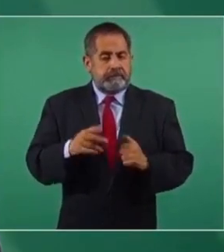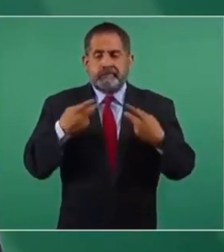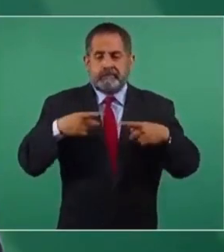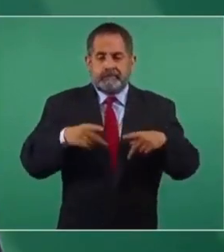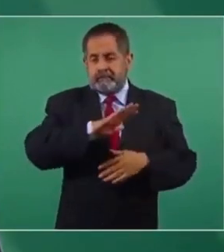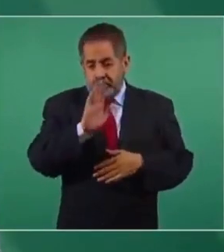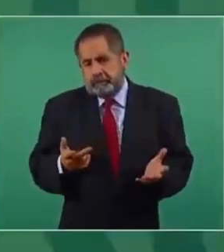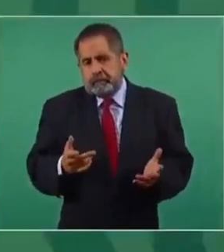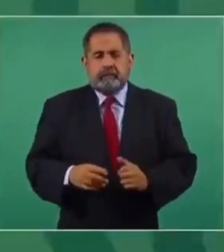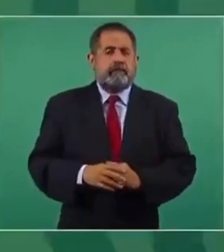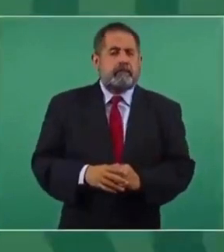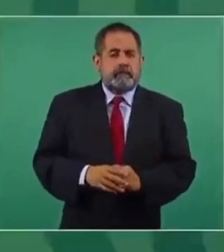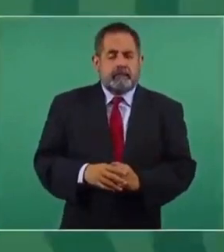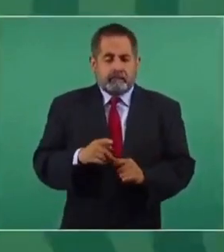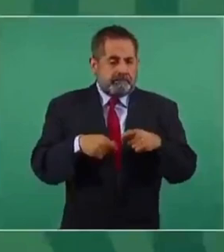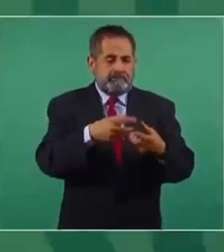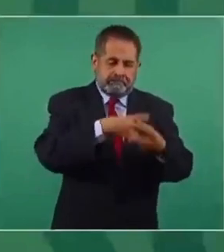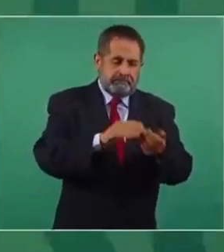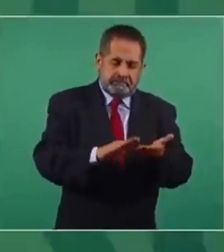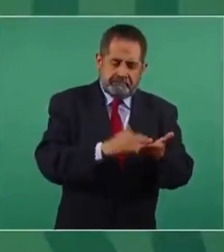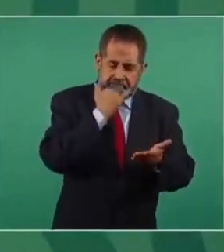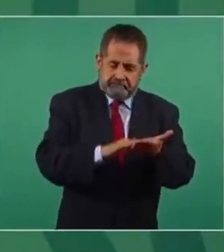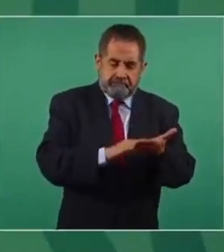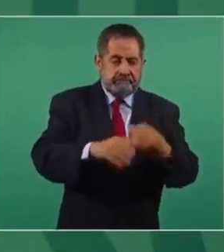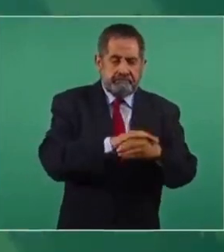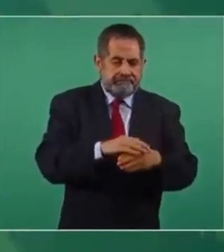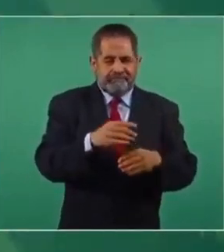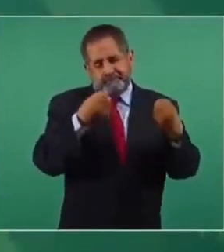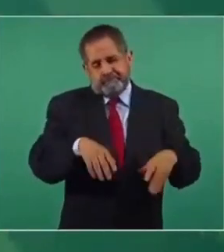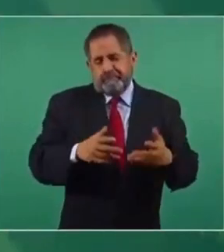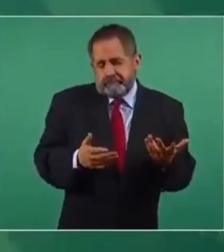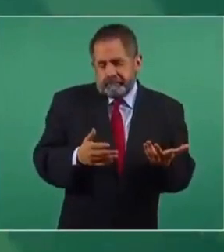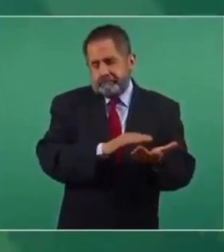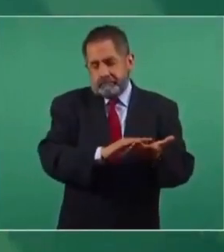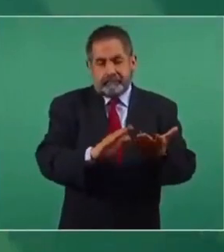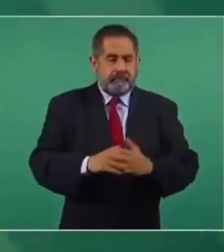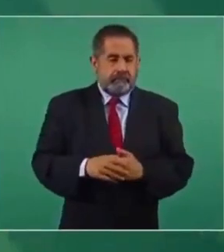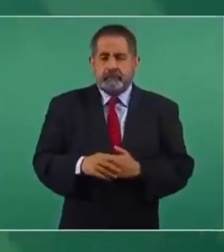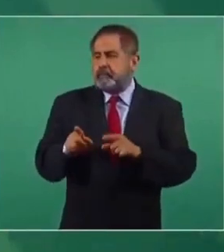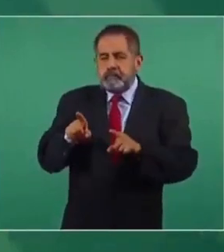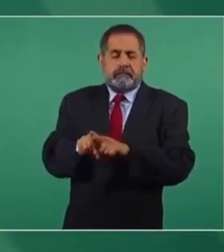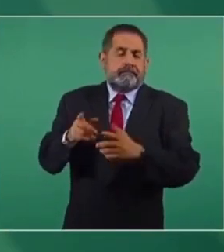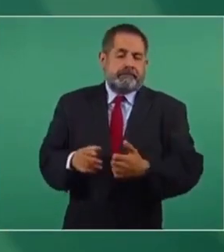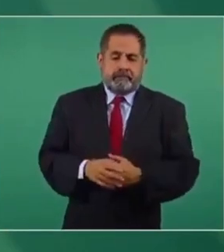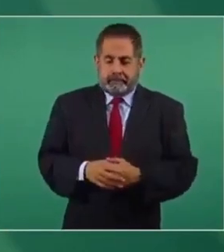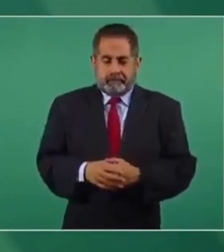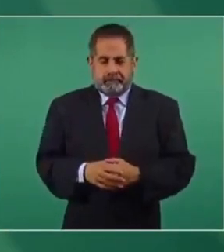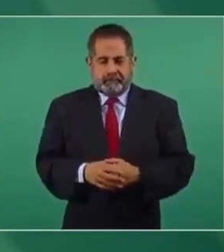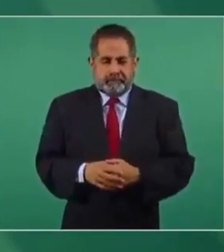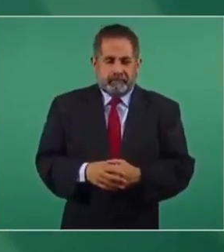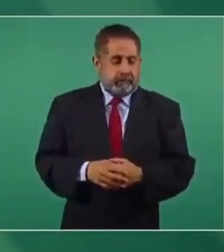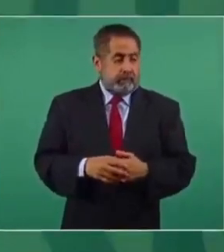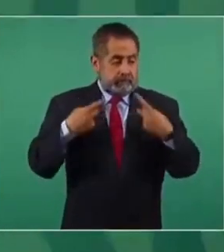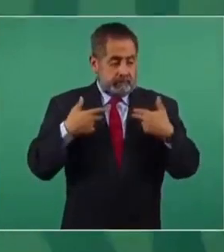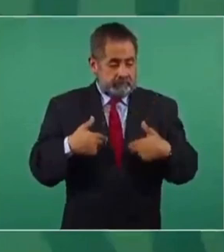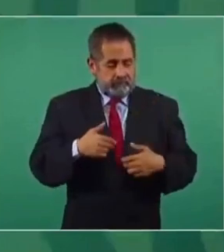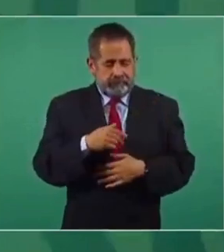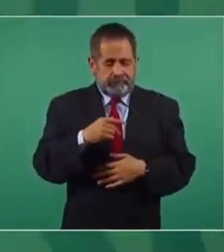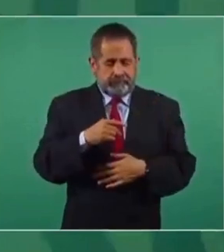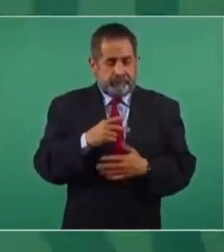familiares de las víctimas, reparar el daño material, porque volvemos a lo mismo, lo humano es muy difícil.